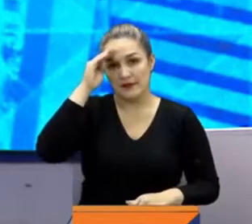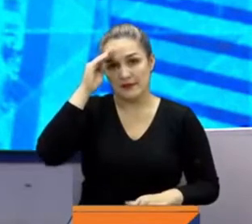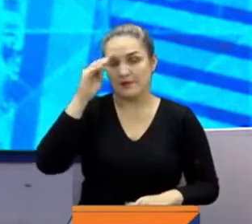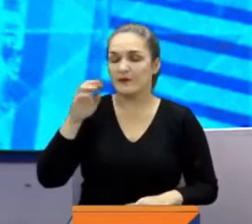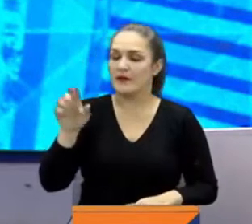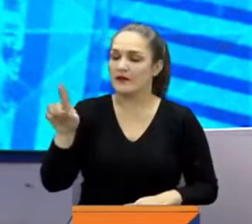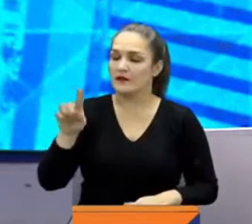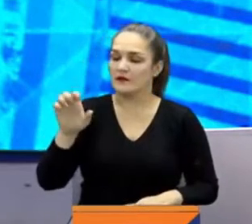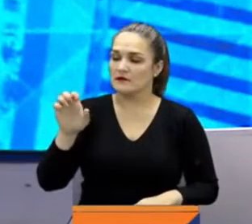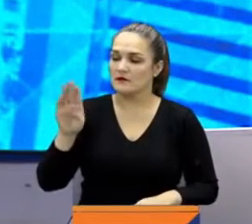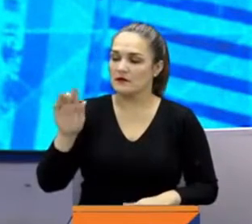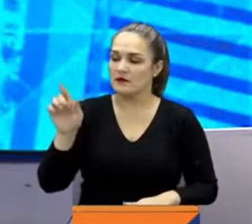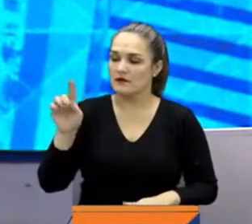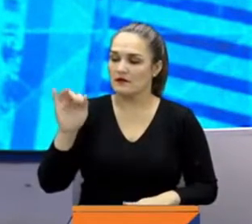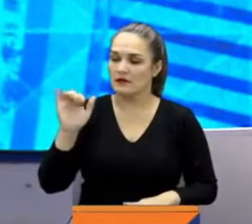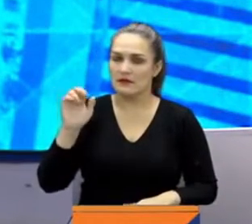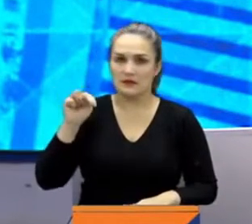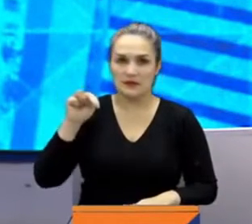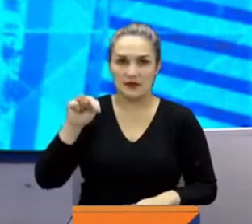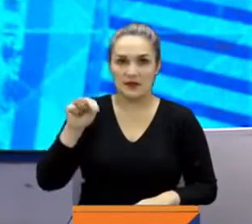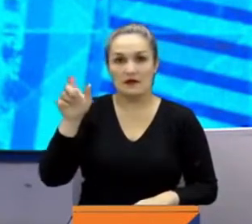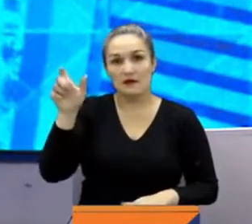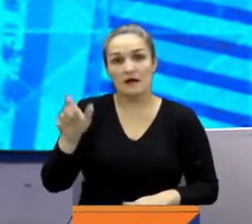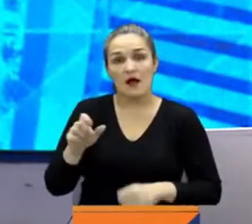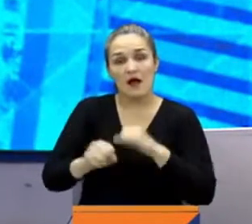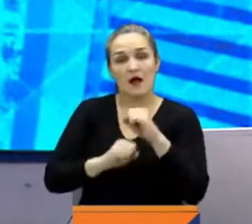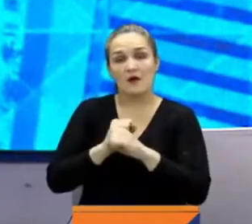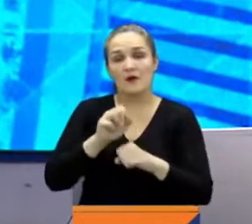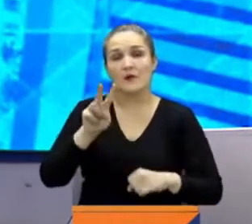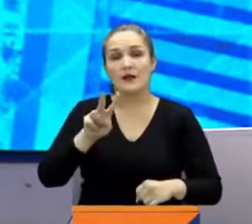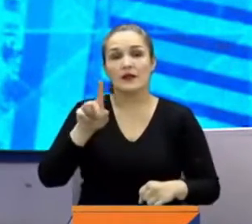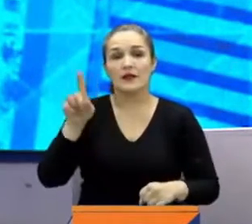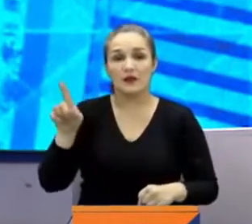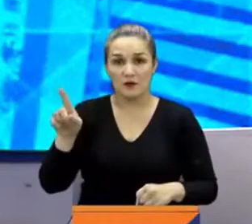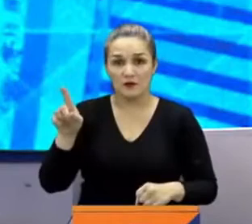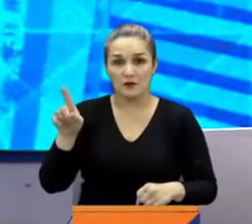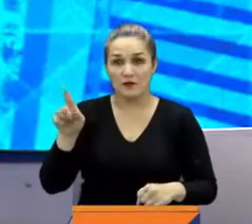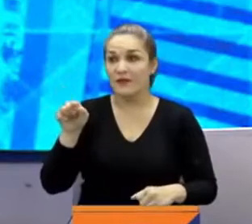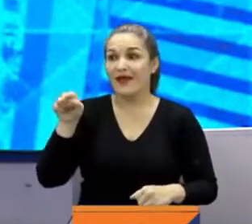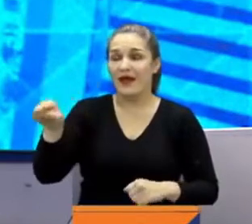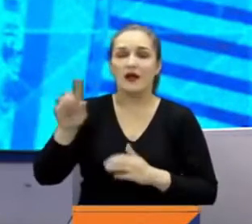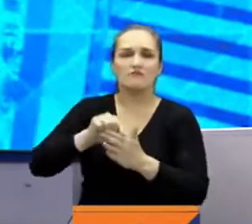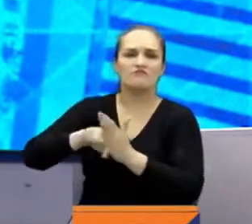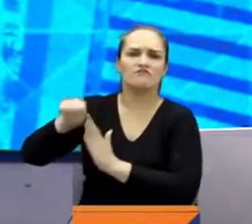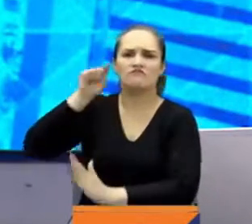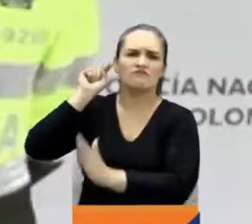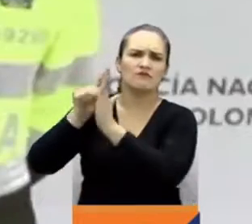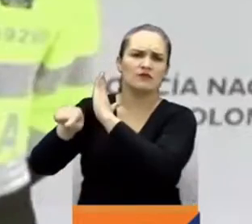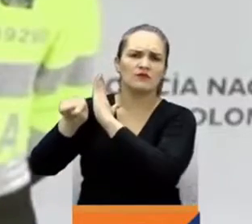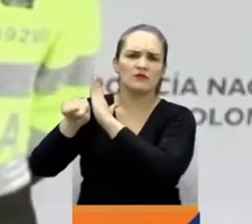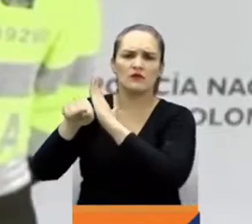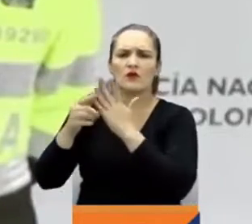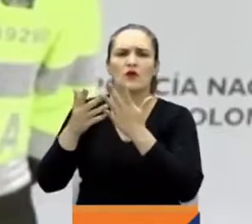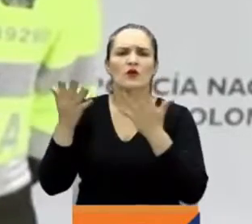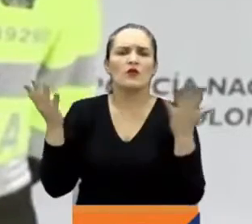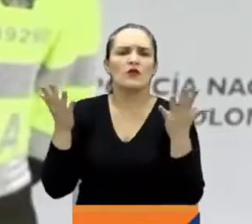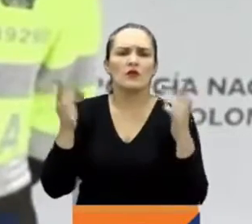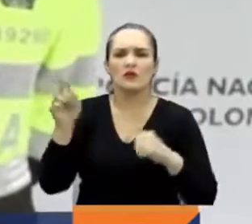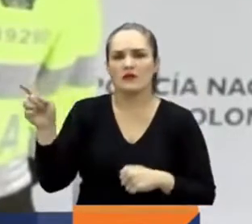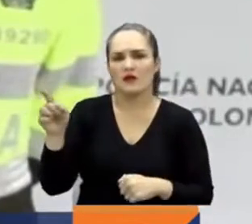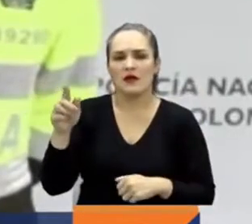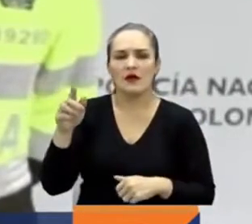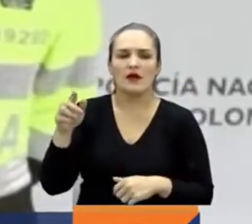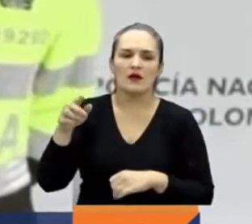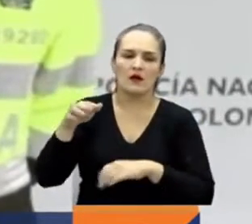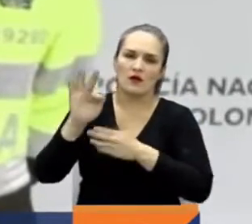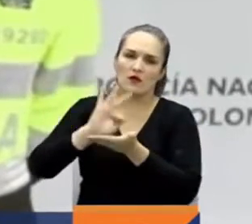asesinado en medio de un procedimiento de requisa en Tumaco, Nariño. Las autoridades incautaron un arma de fuego. Nuestros uniformados, en medio